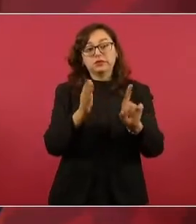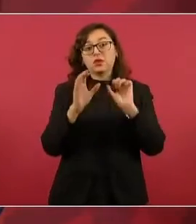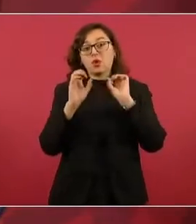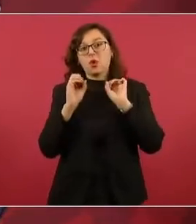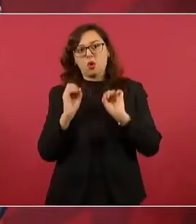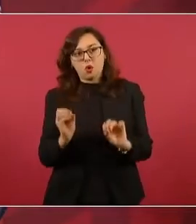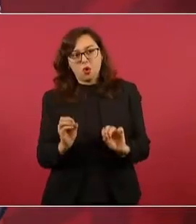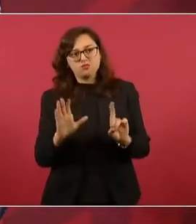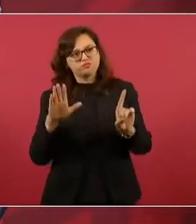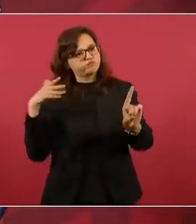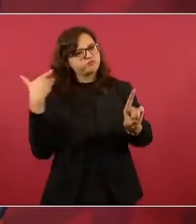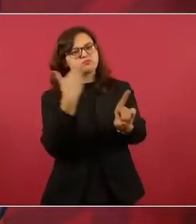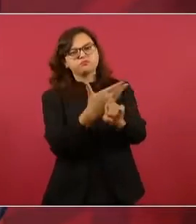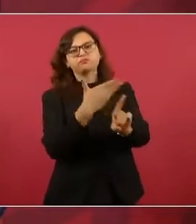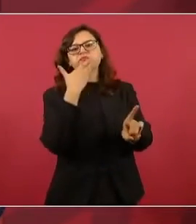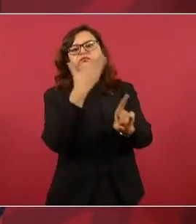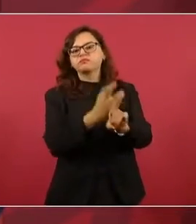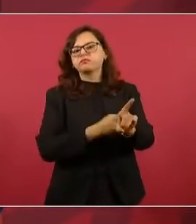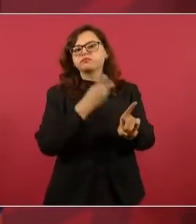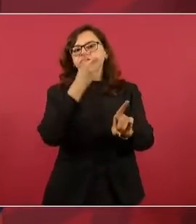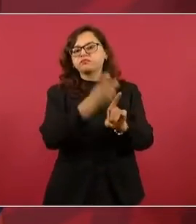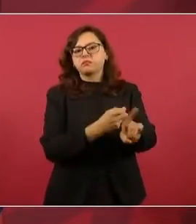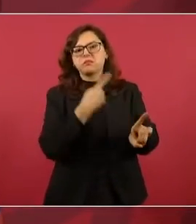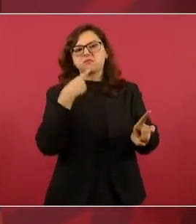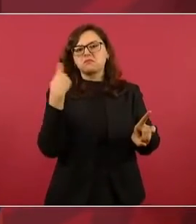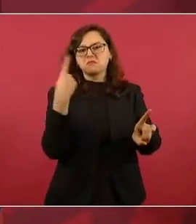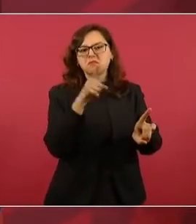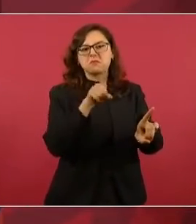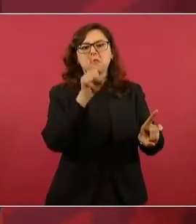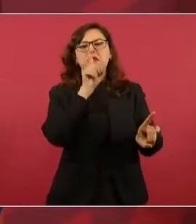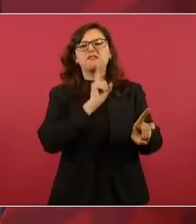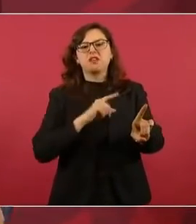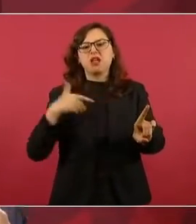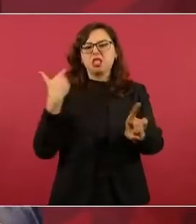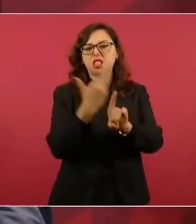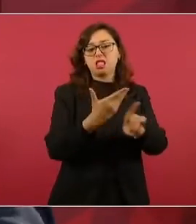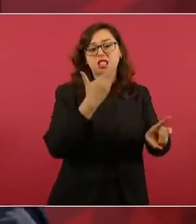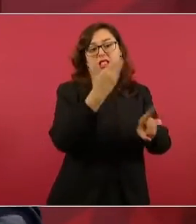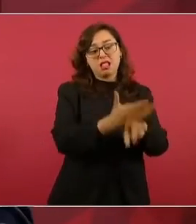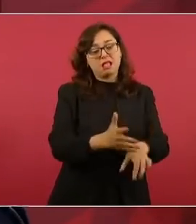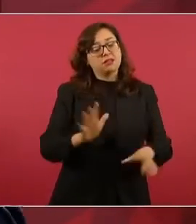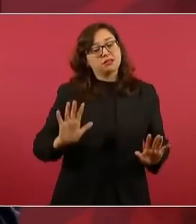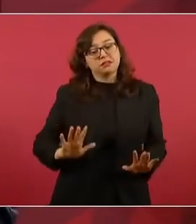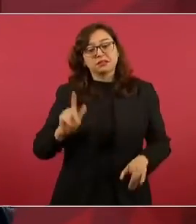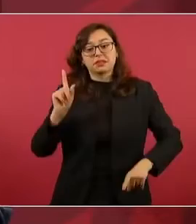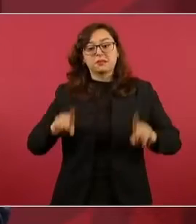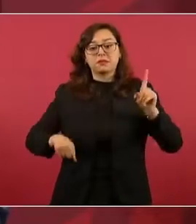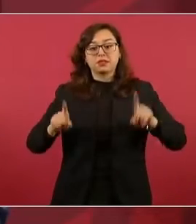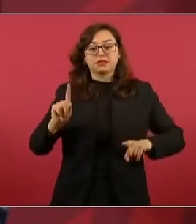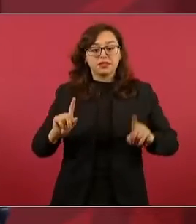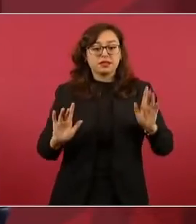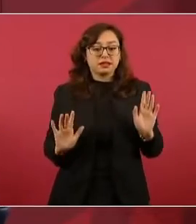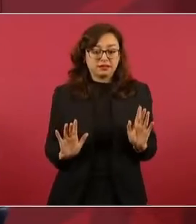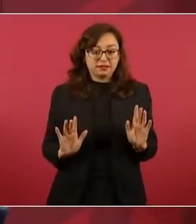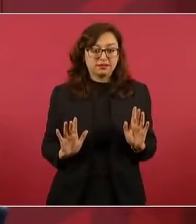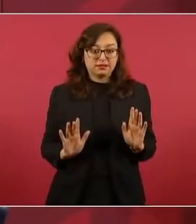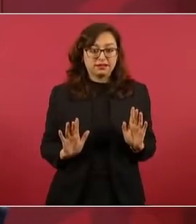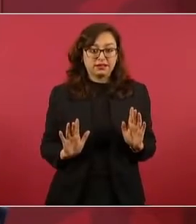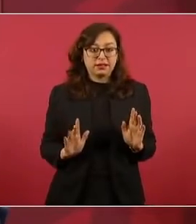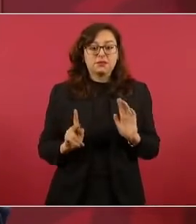de los intereses de